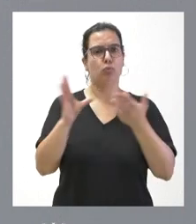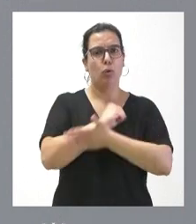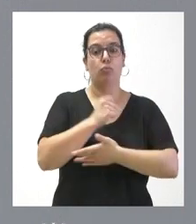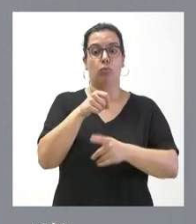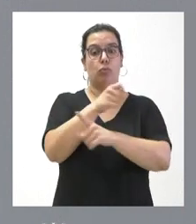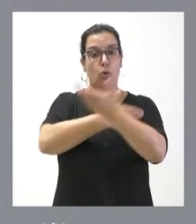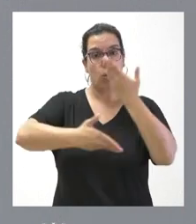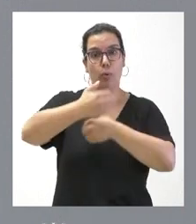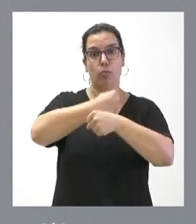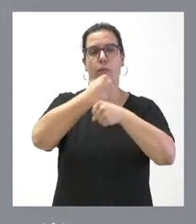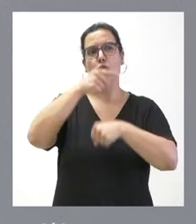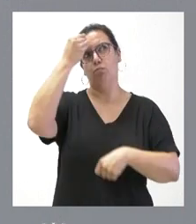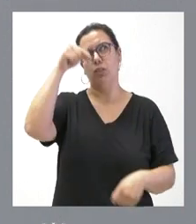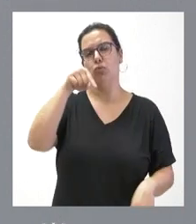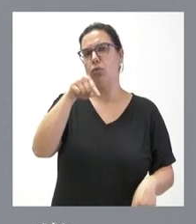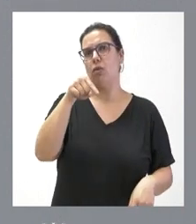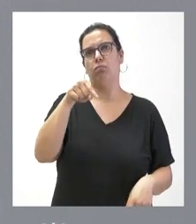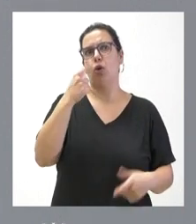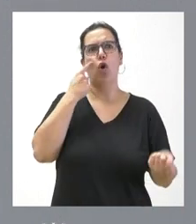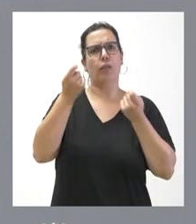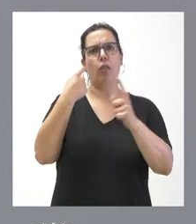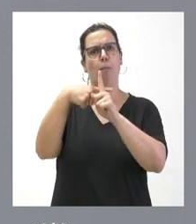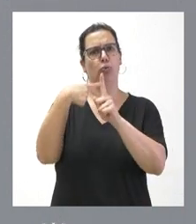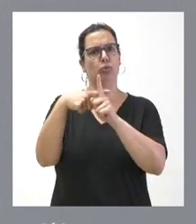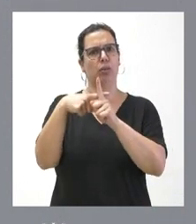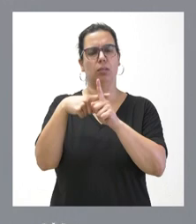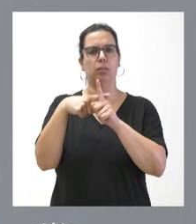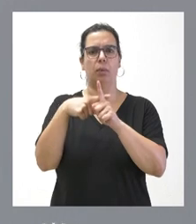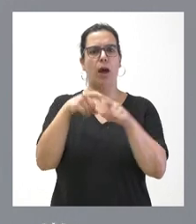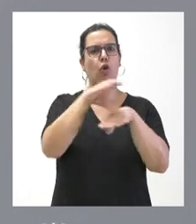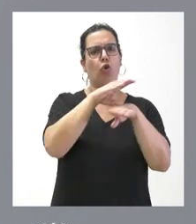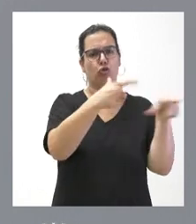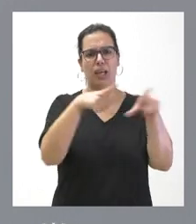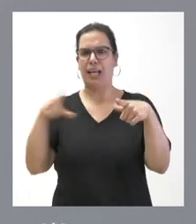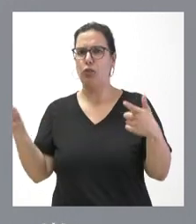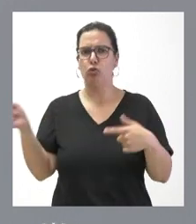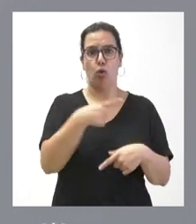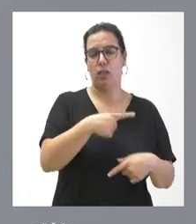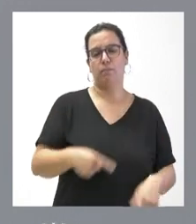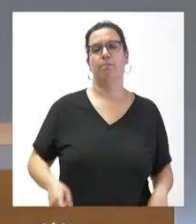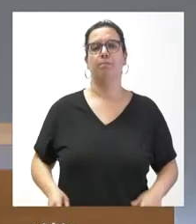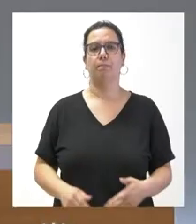colaboración creo que fue de coordinación positiva entre todas las consejerías que intervinieron, que fueron casi todas.